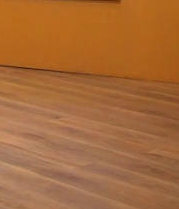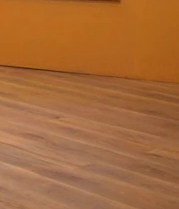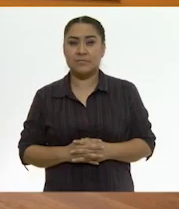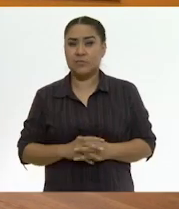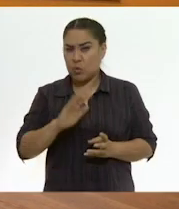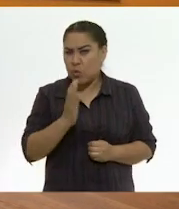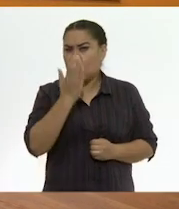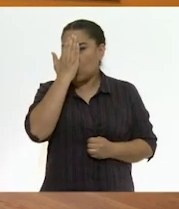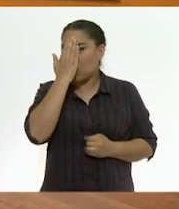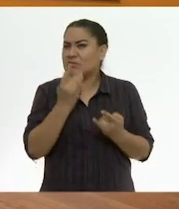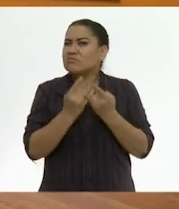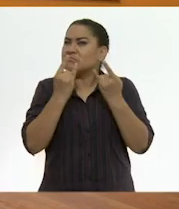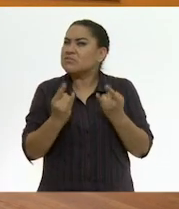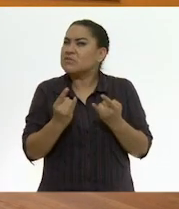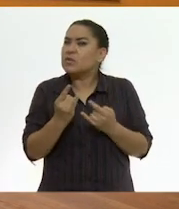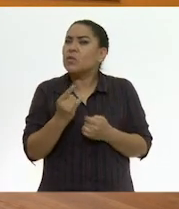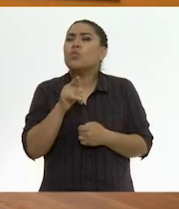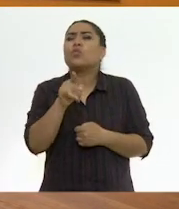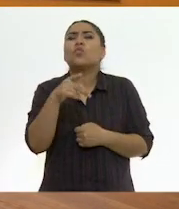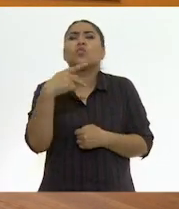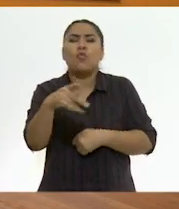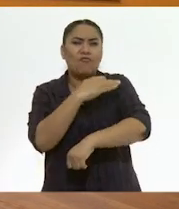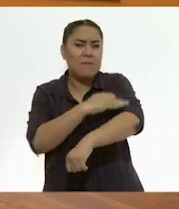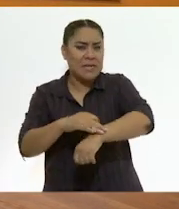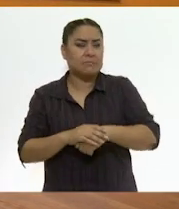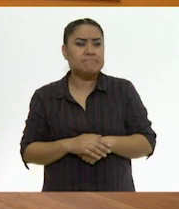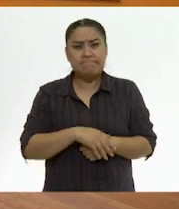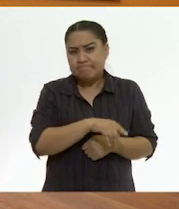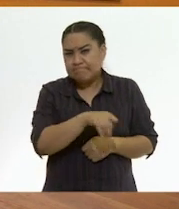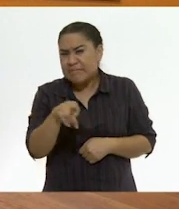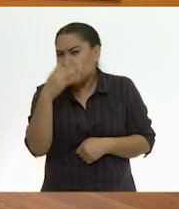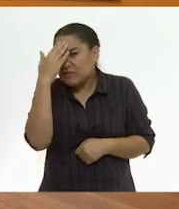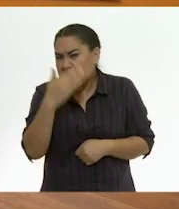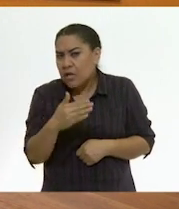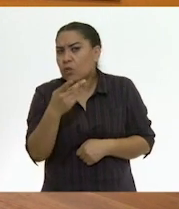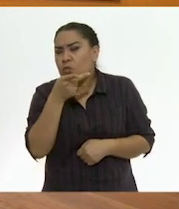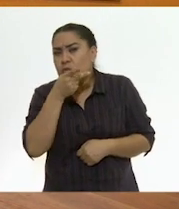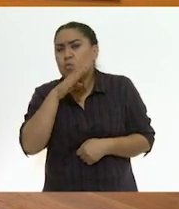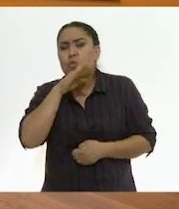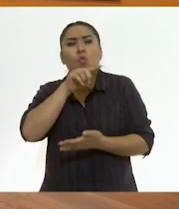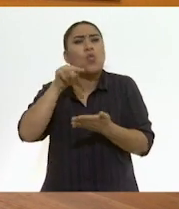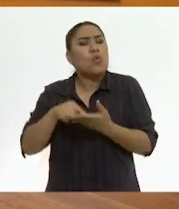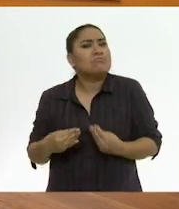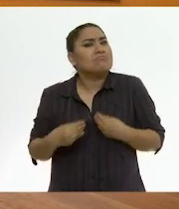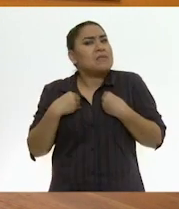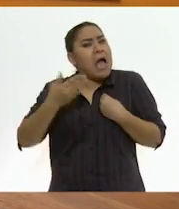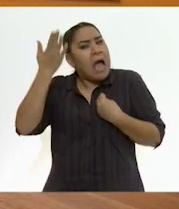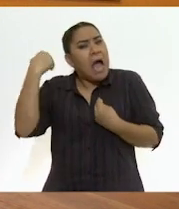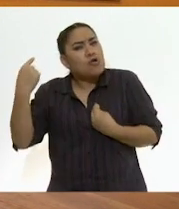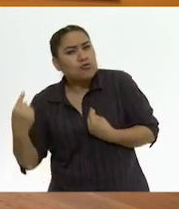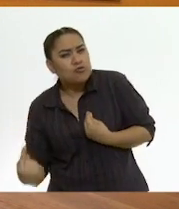¿Conoces la historia de tu familia? ¿Sabes dónde vivieron tus papás cuando eran pequeñitos?